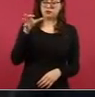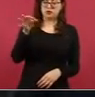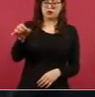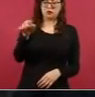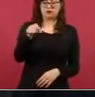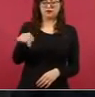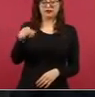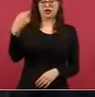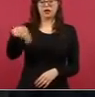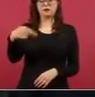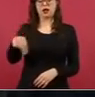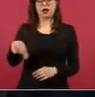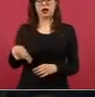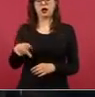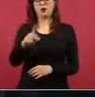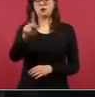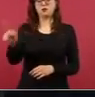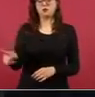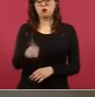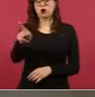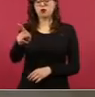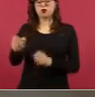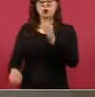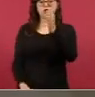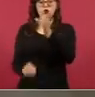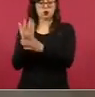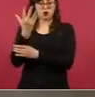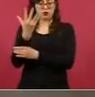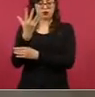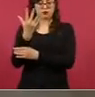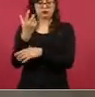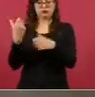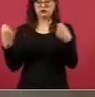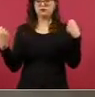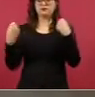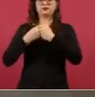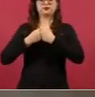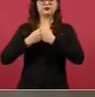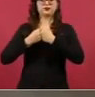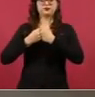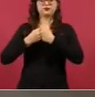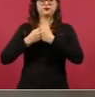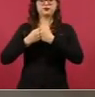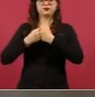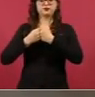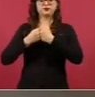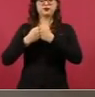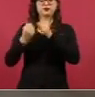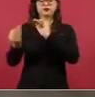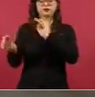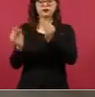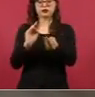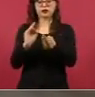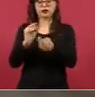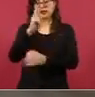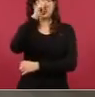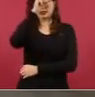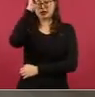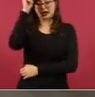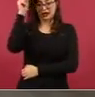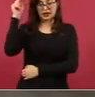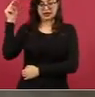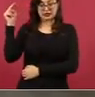Nuevo, límites con Nayarit